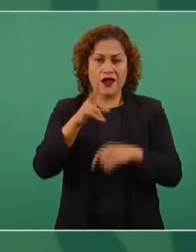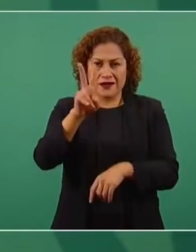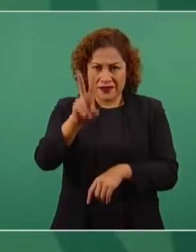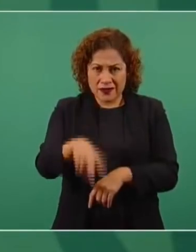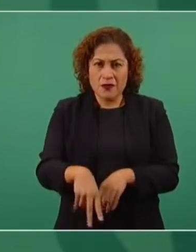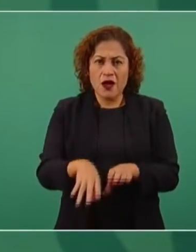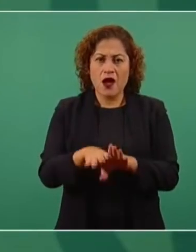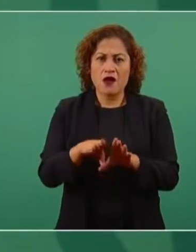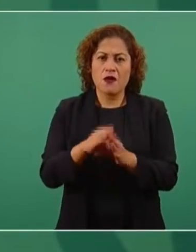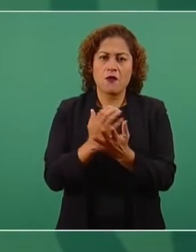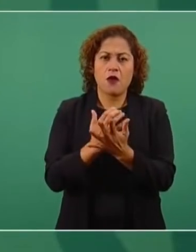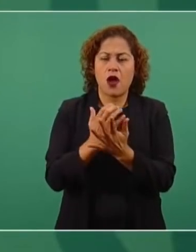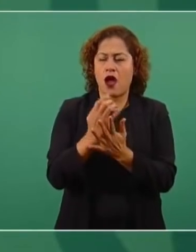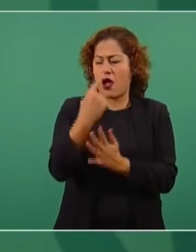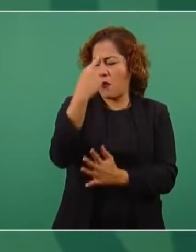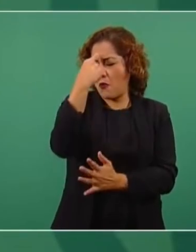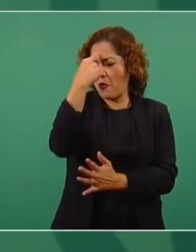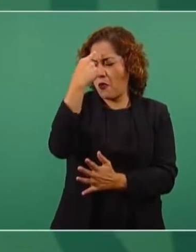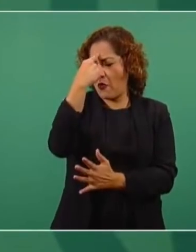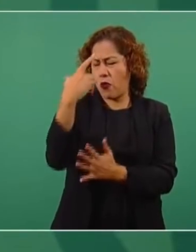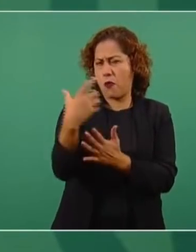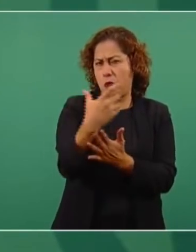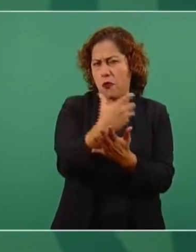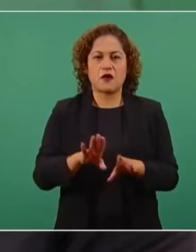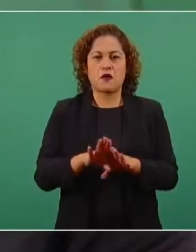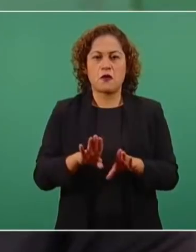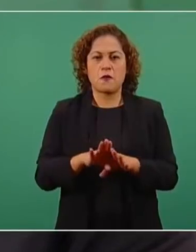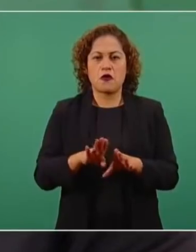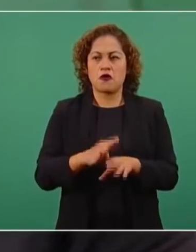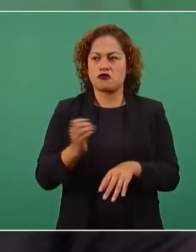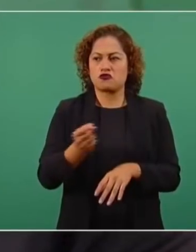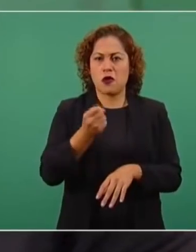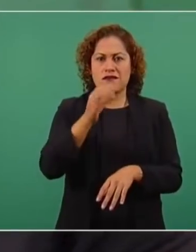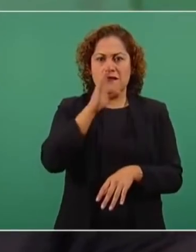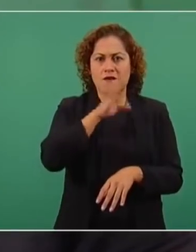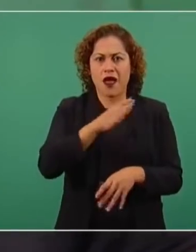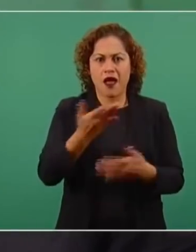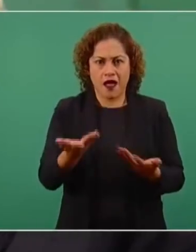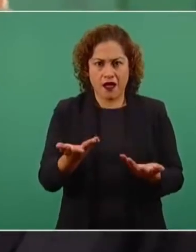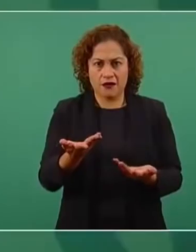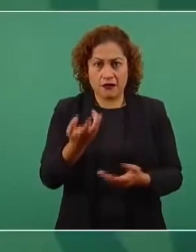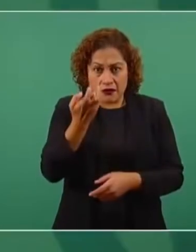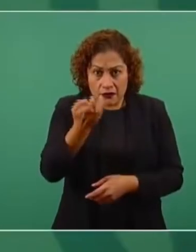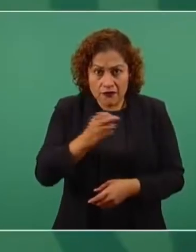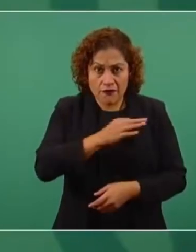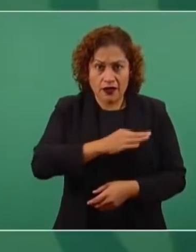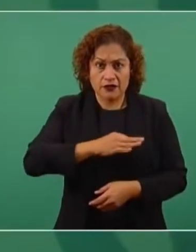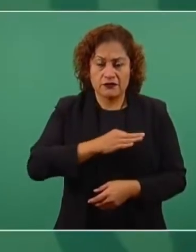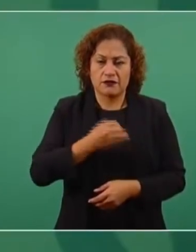a lo material, eso no es la felicidad.